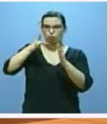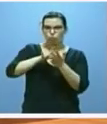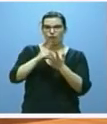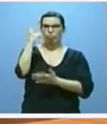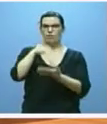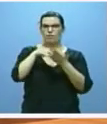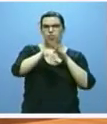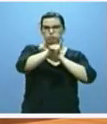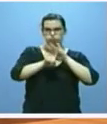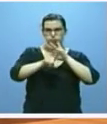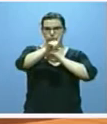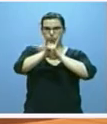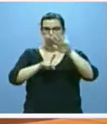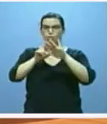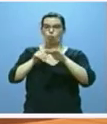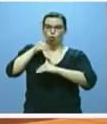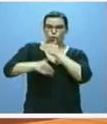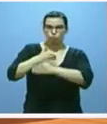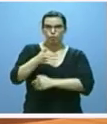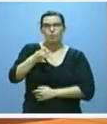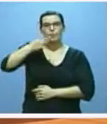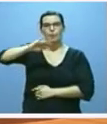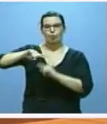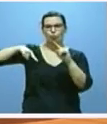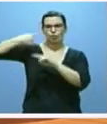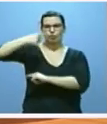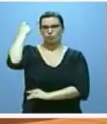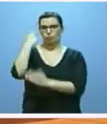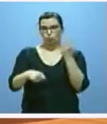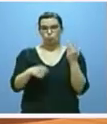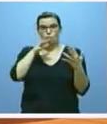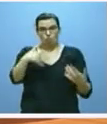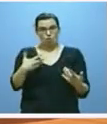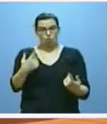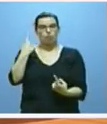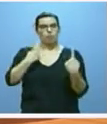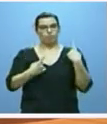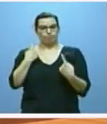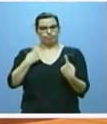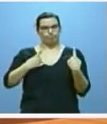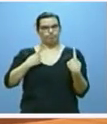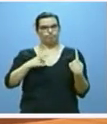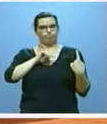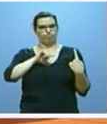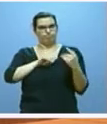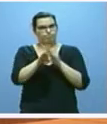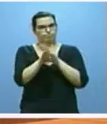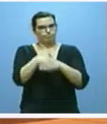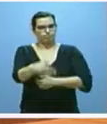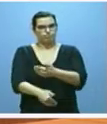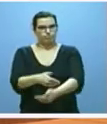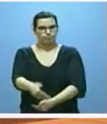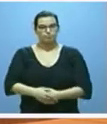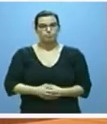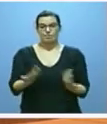y con algunos de sus duros efectos aún muy presentes entre nosotros, nos ha recordado el esencial